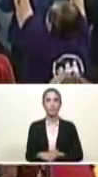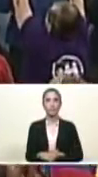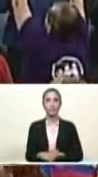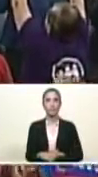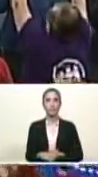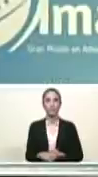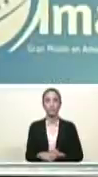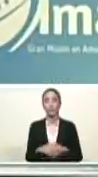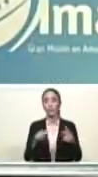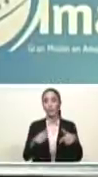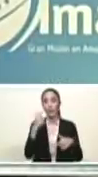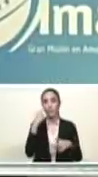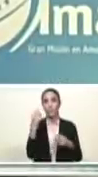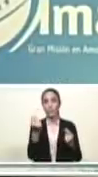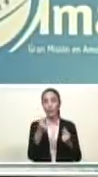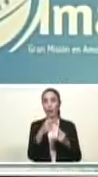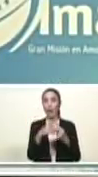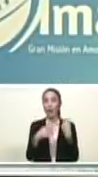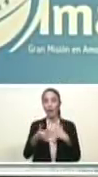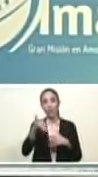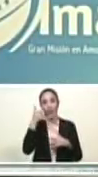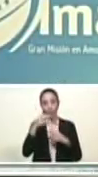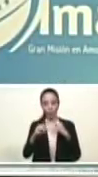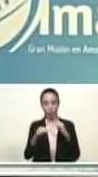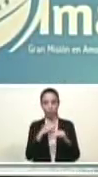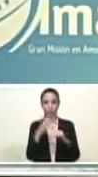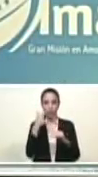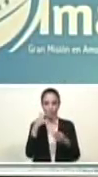Estén pendientes de su teléfono.